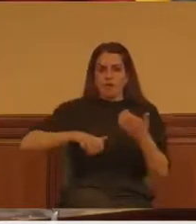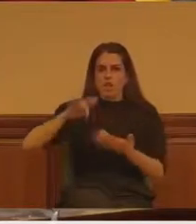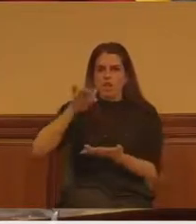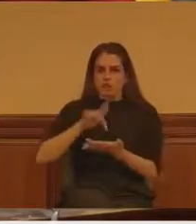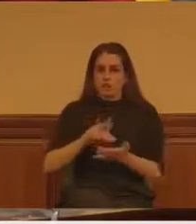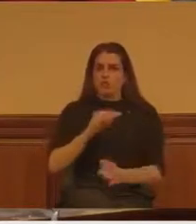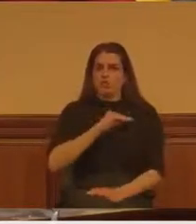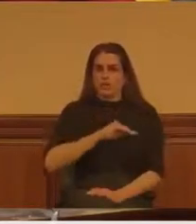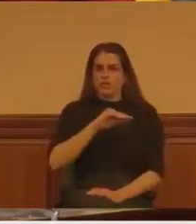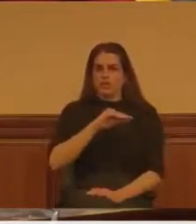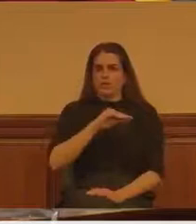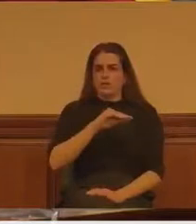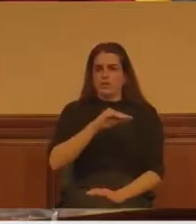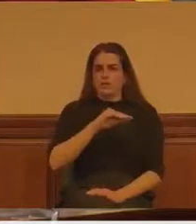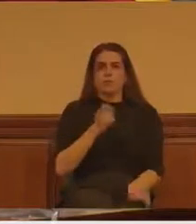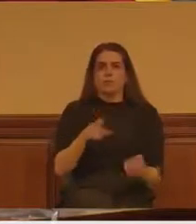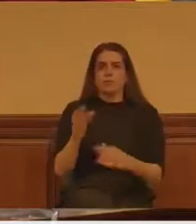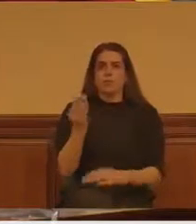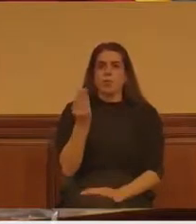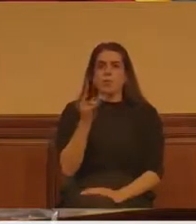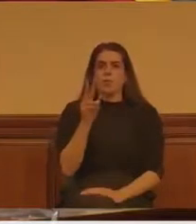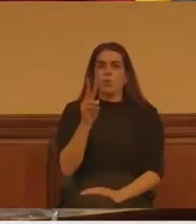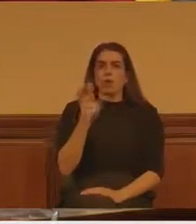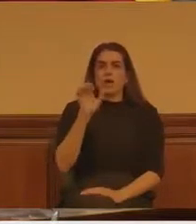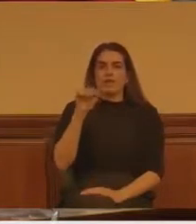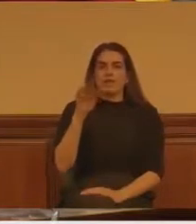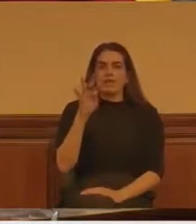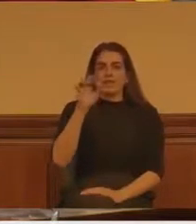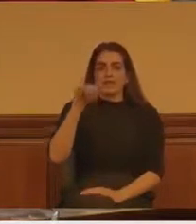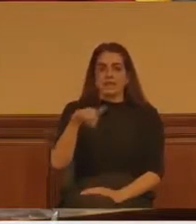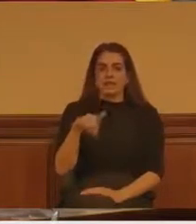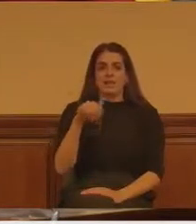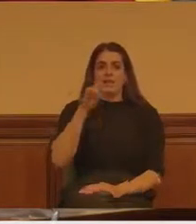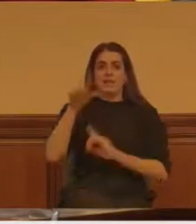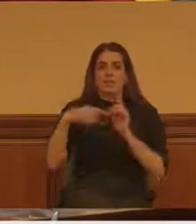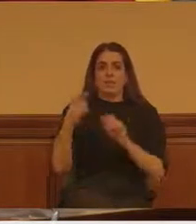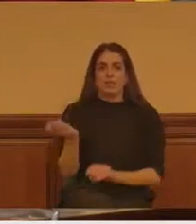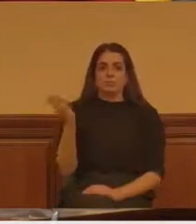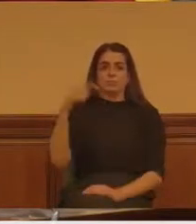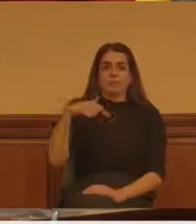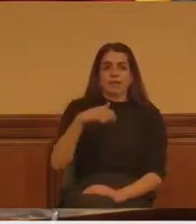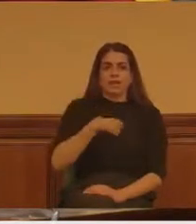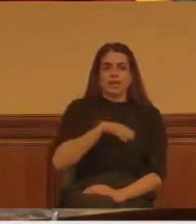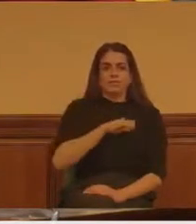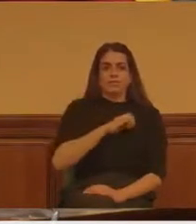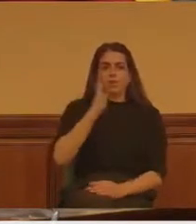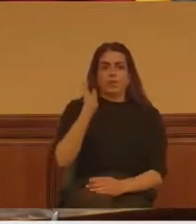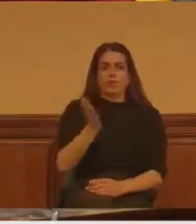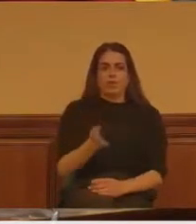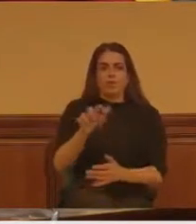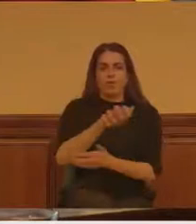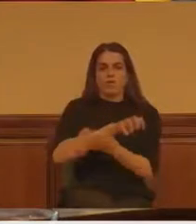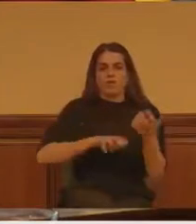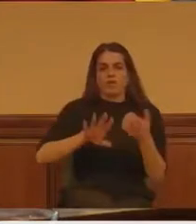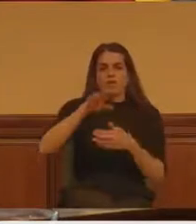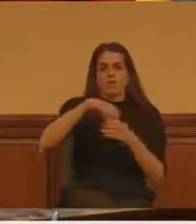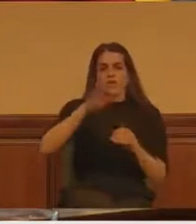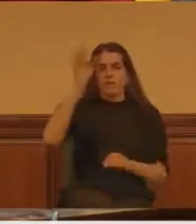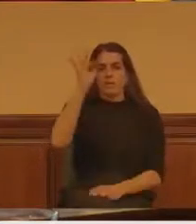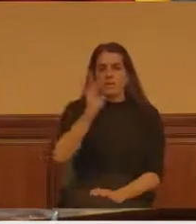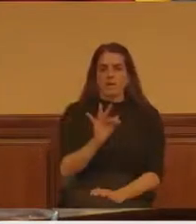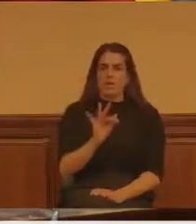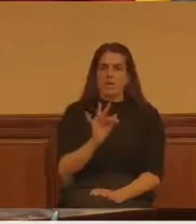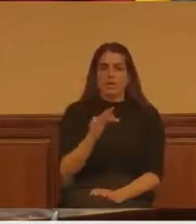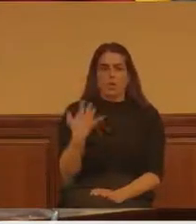la extradición de Quentin Tarantino y le traemos y le juzgamos en España, porque violencia en sus películas hay un rato. Pero